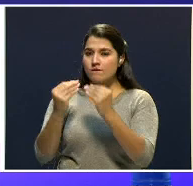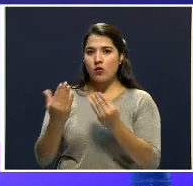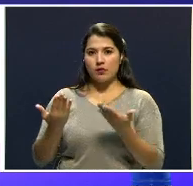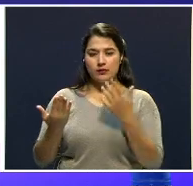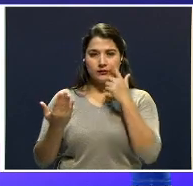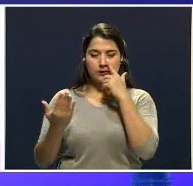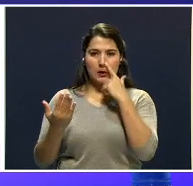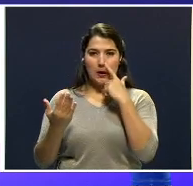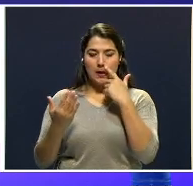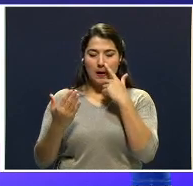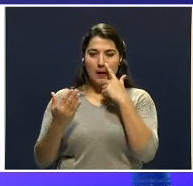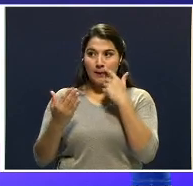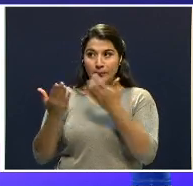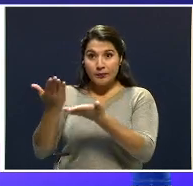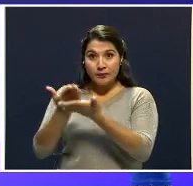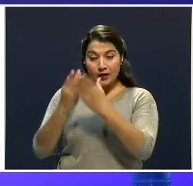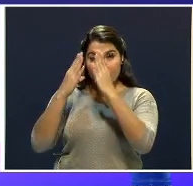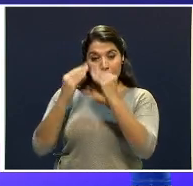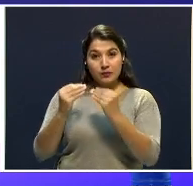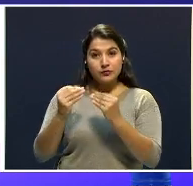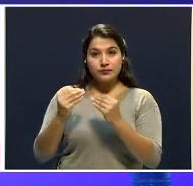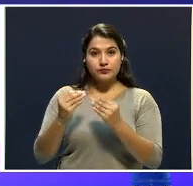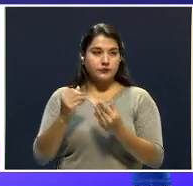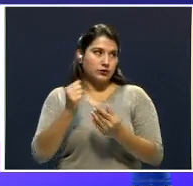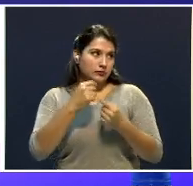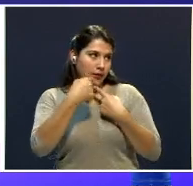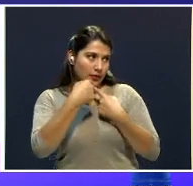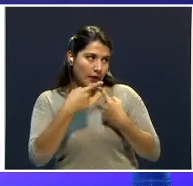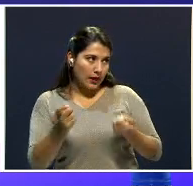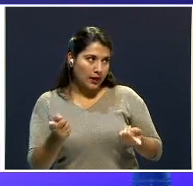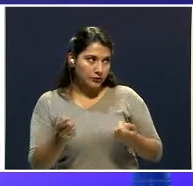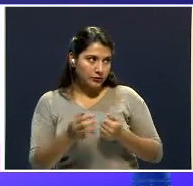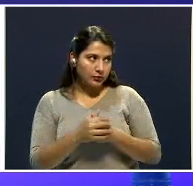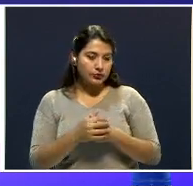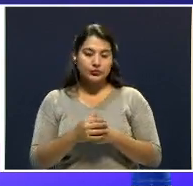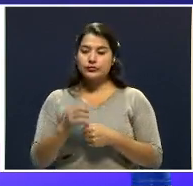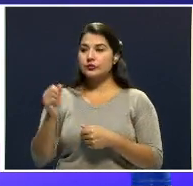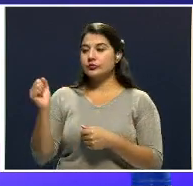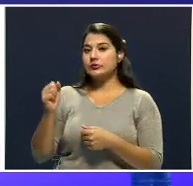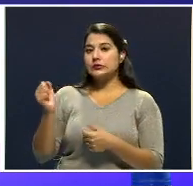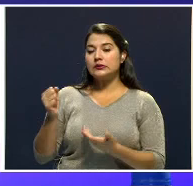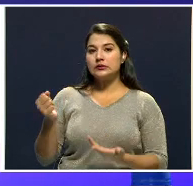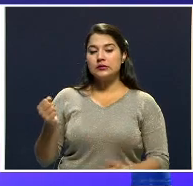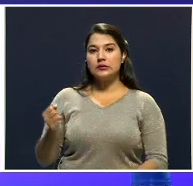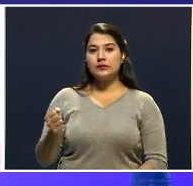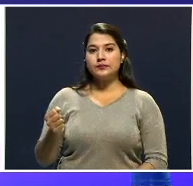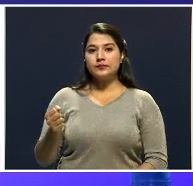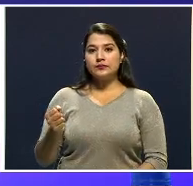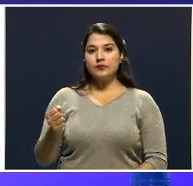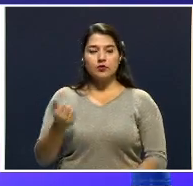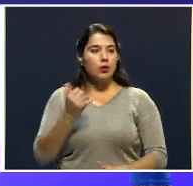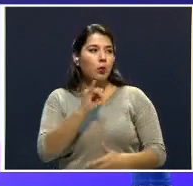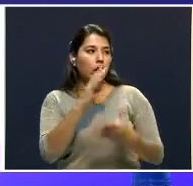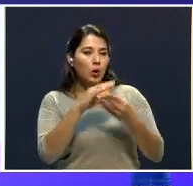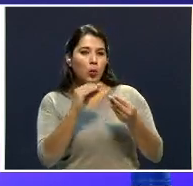que llaman datos previos. ¿Una declaración? Una declaración. Una